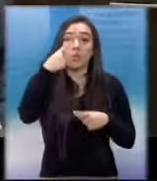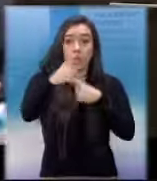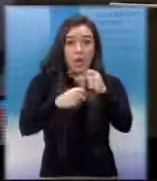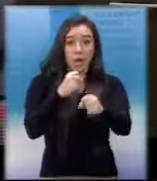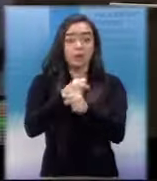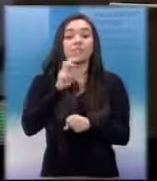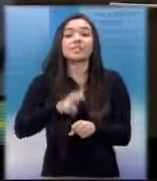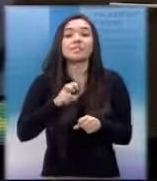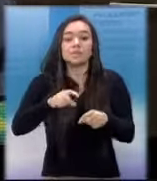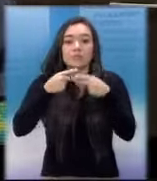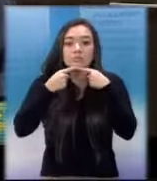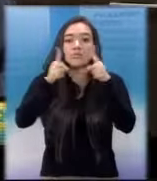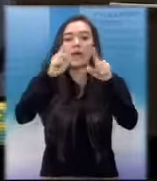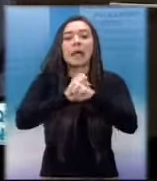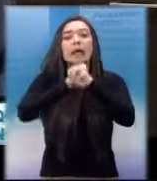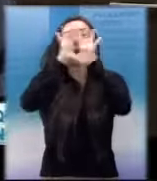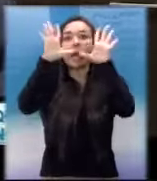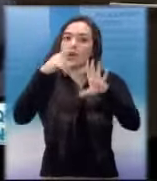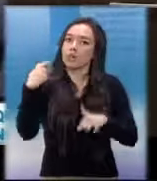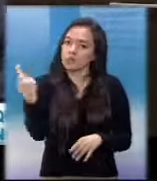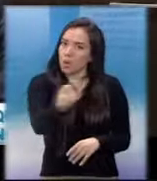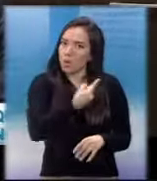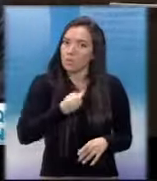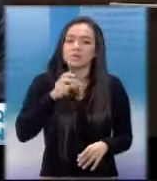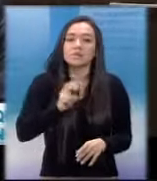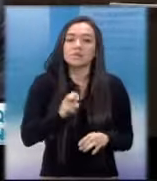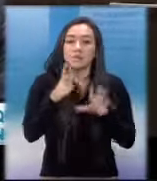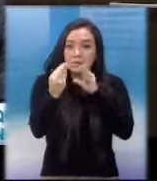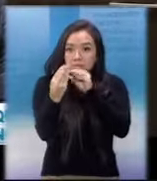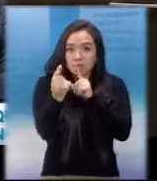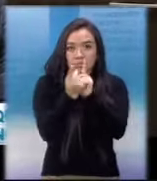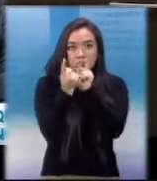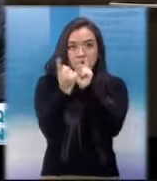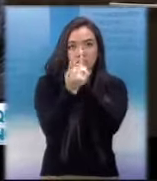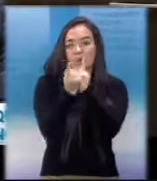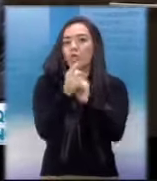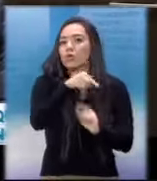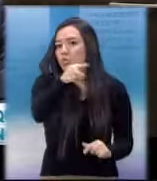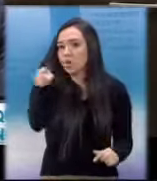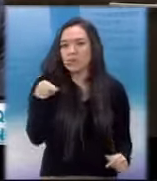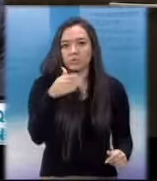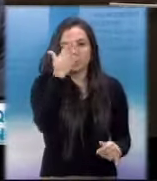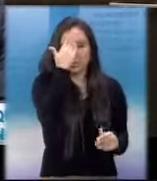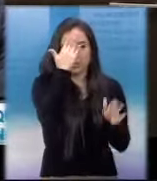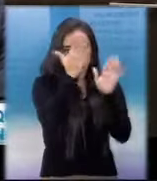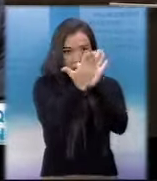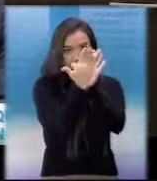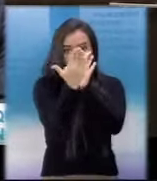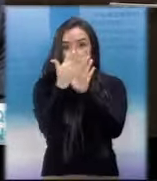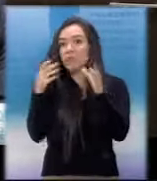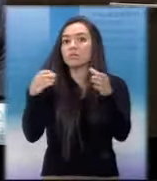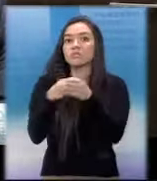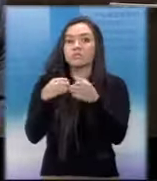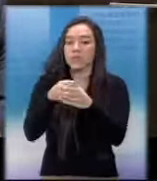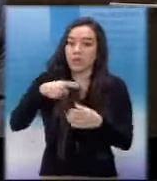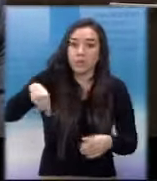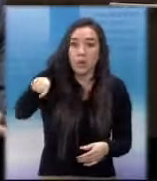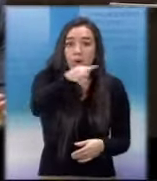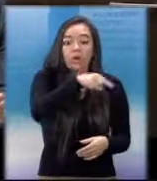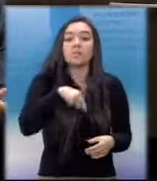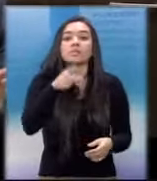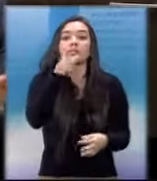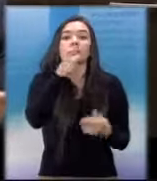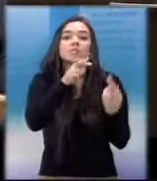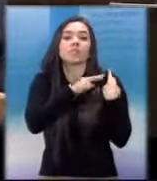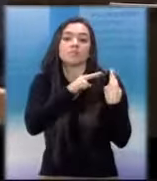Pero hay leyes importantes que tenemos que plantear. Yo creo que los acercamientos deben ser con todos los partidos políticos representados en el Pleno